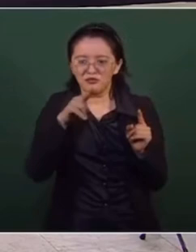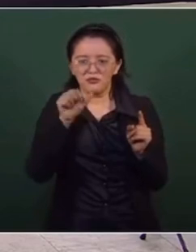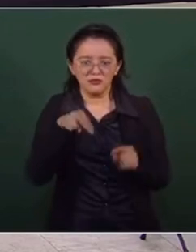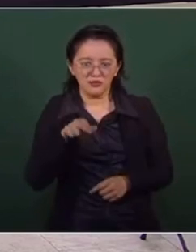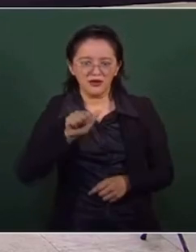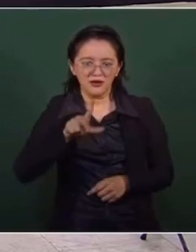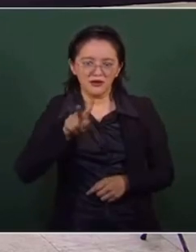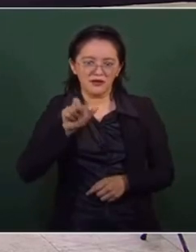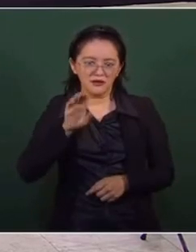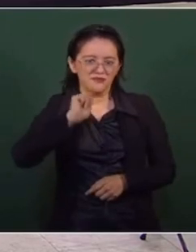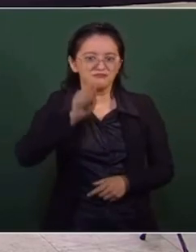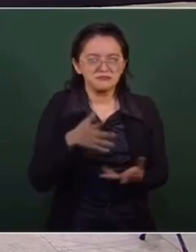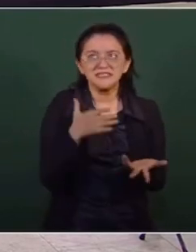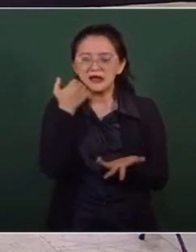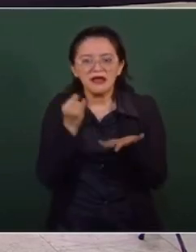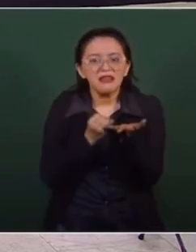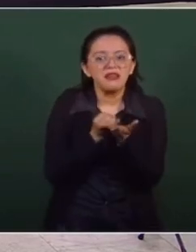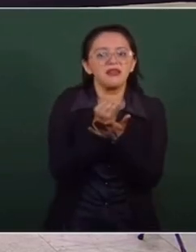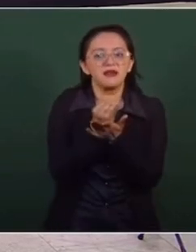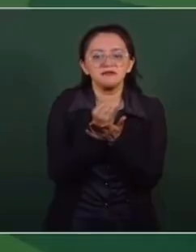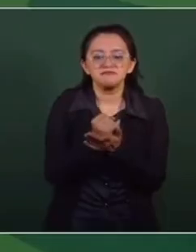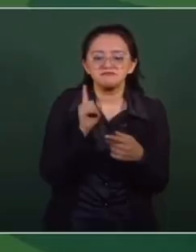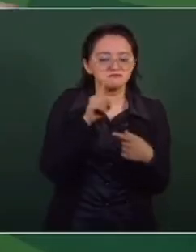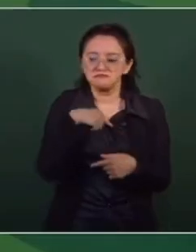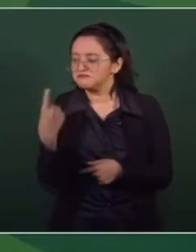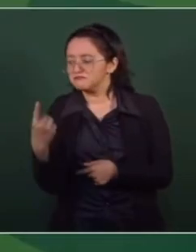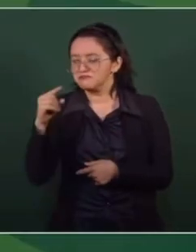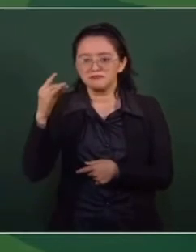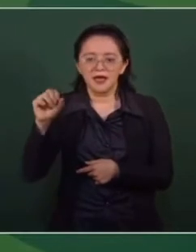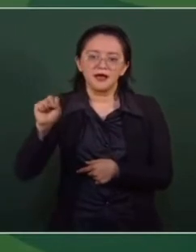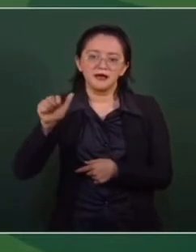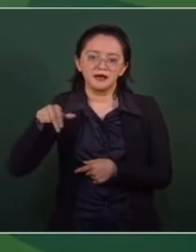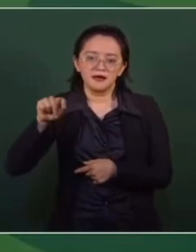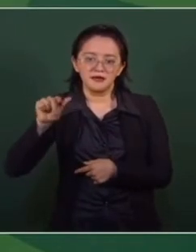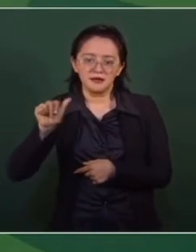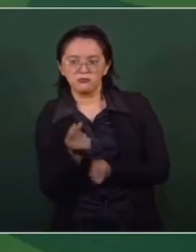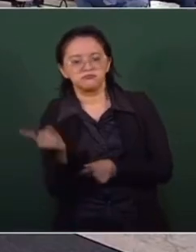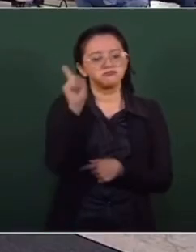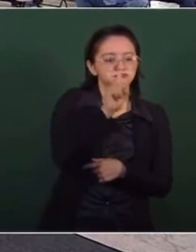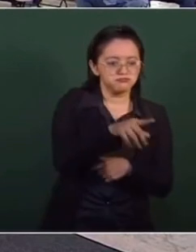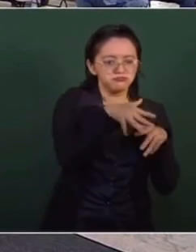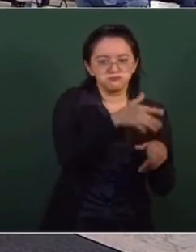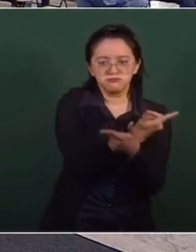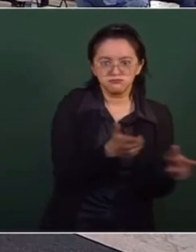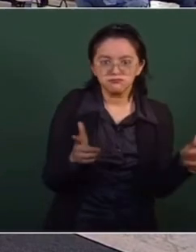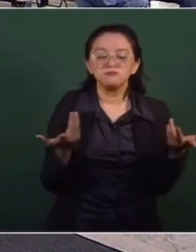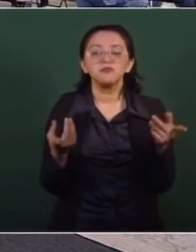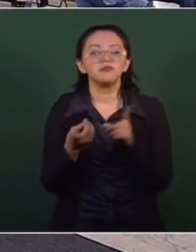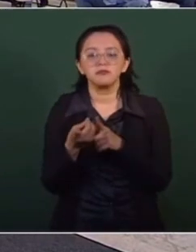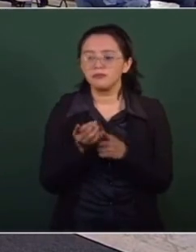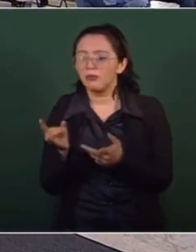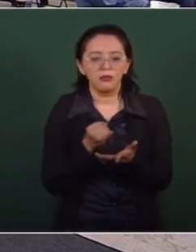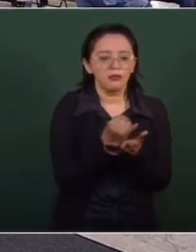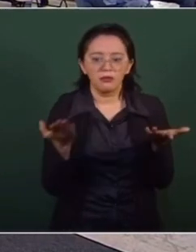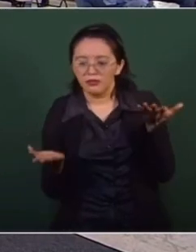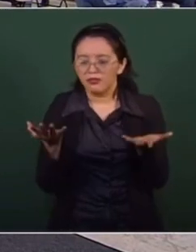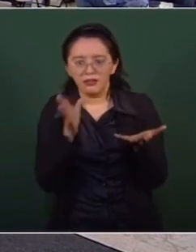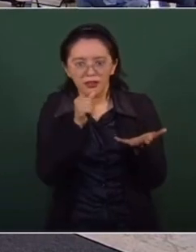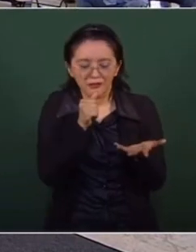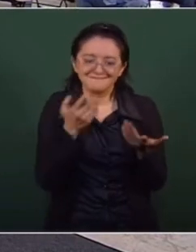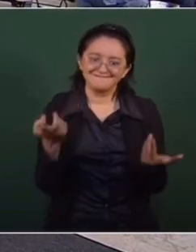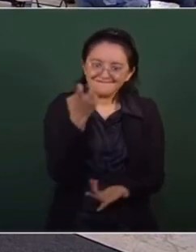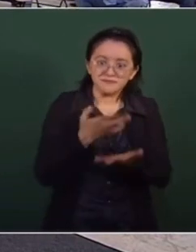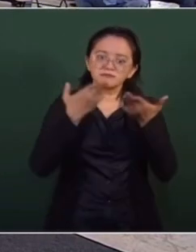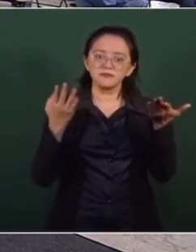cuando se tenía que definir si se estaba con Santana o se estaba con el movimiento liberal. Entonces, ahora van a decidir